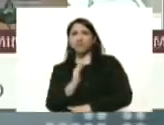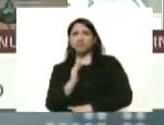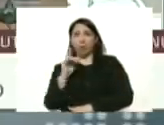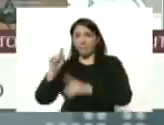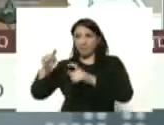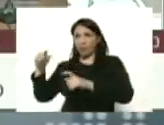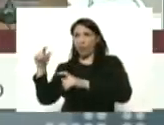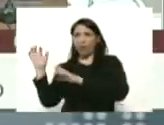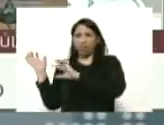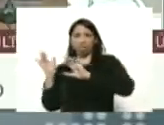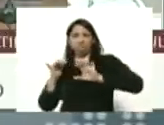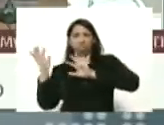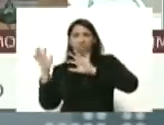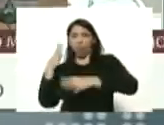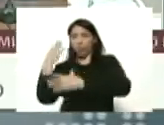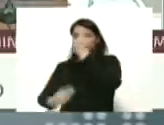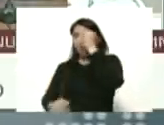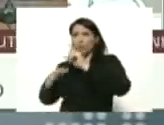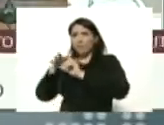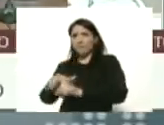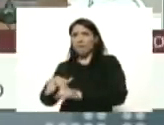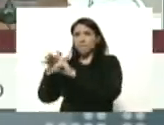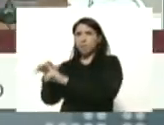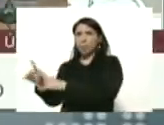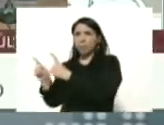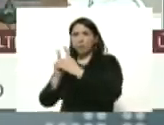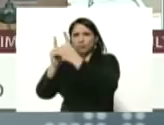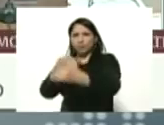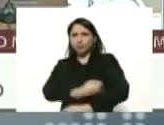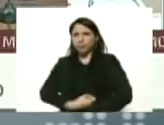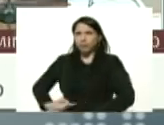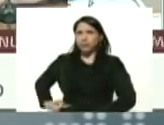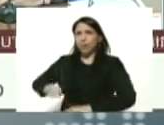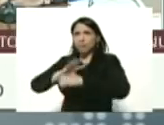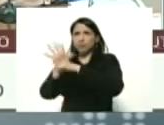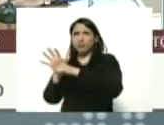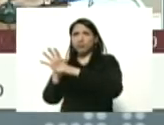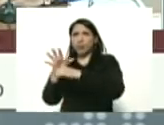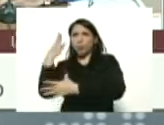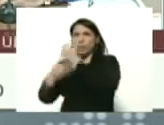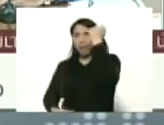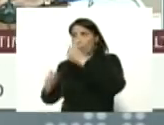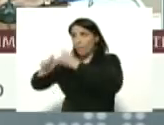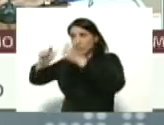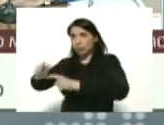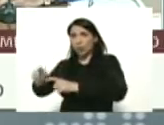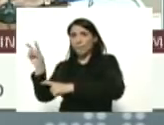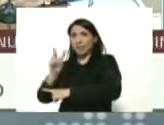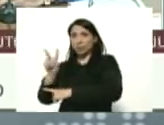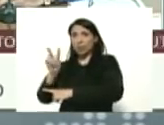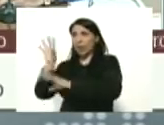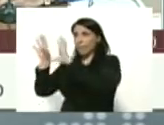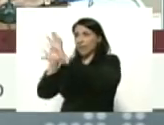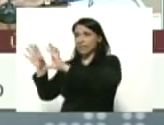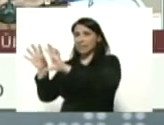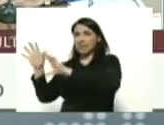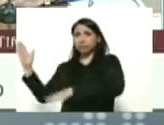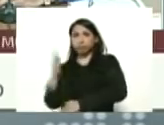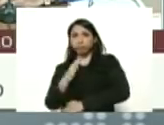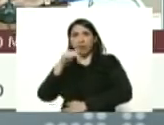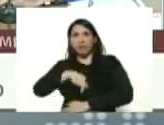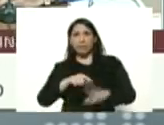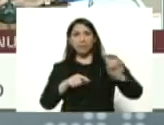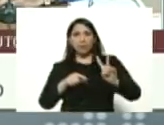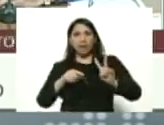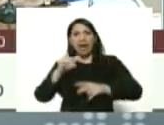huyendo de la xenofobia de la persecución del coronavirus del coronavirus la hambre Acnur cierra